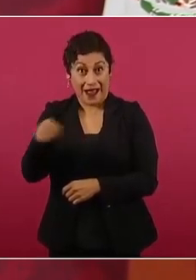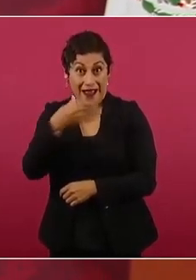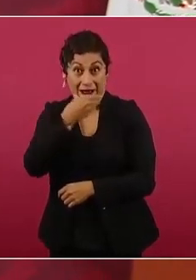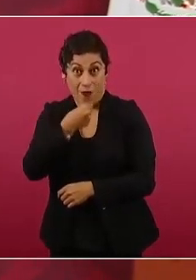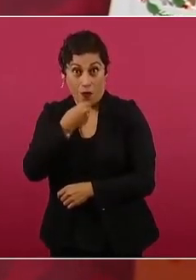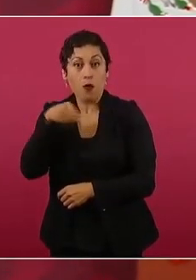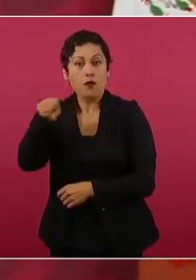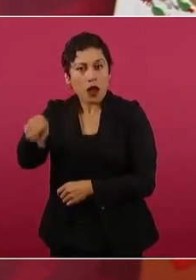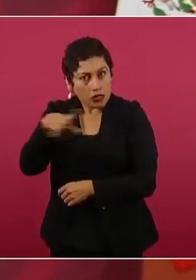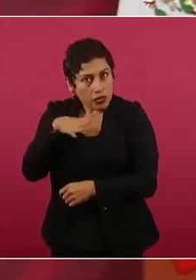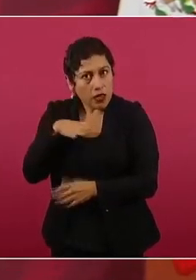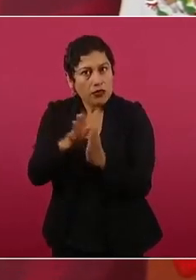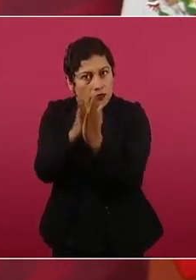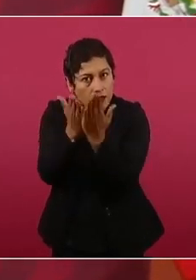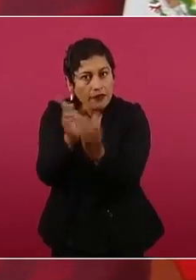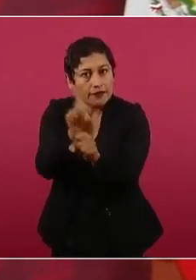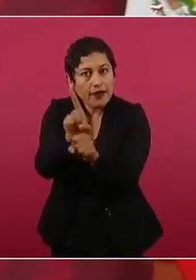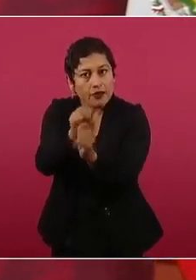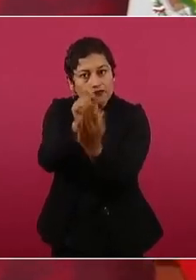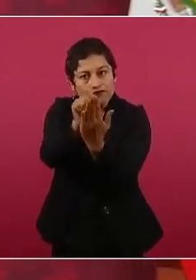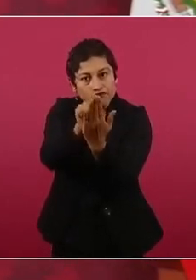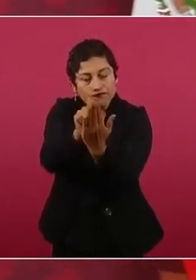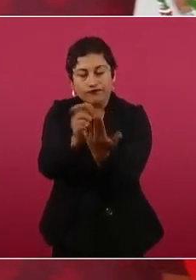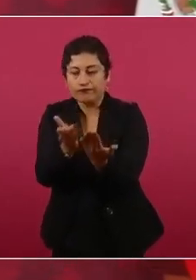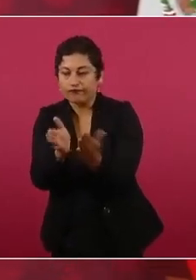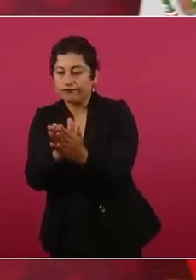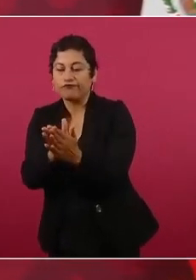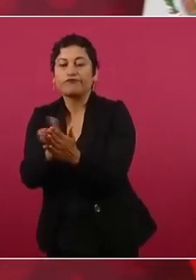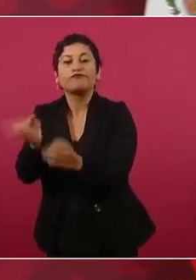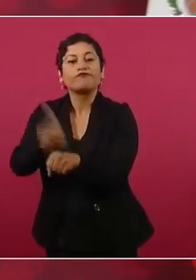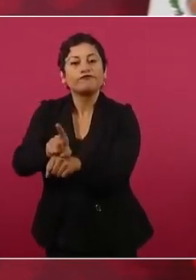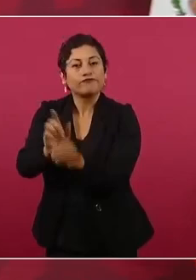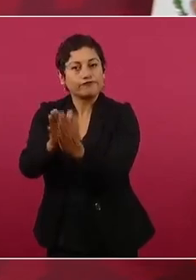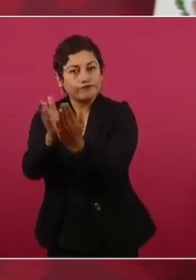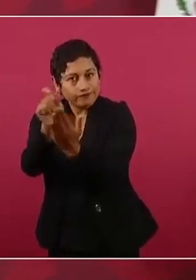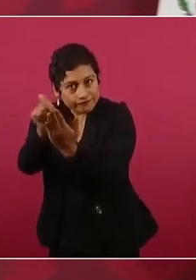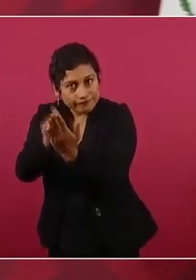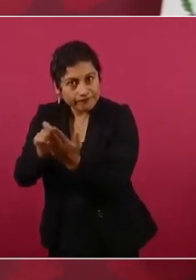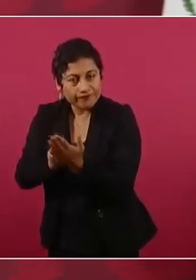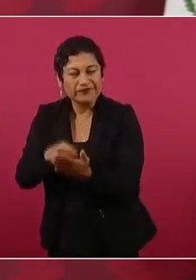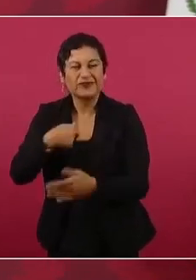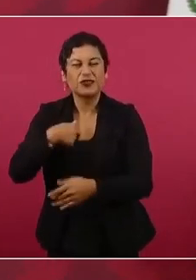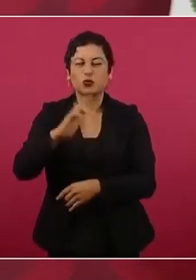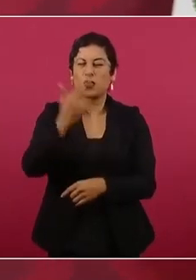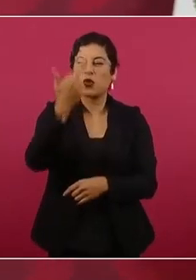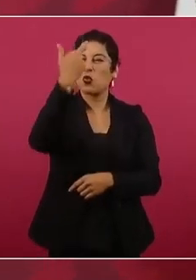Recuerdo que cuando se reúnen en